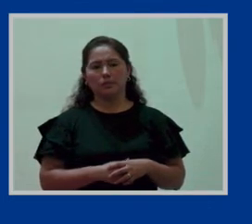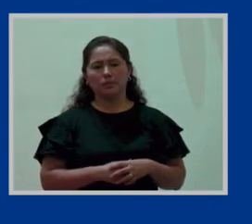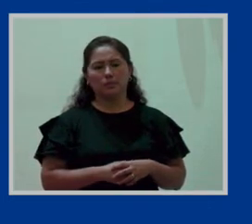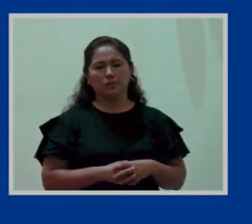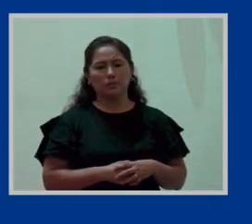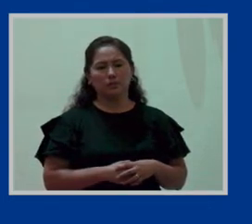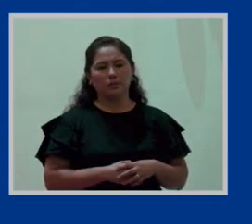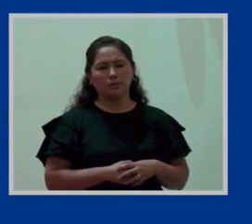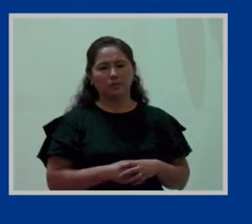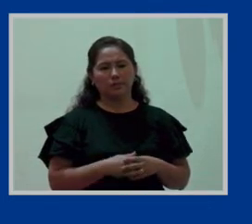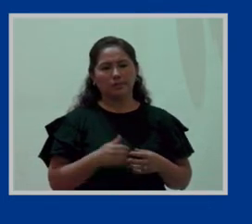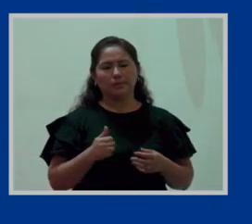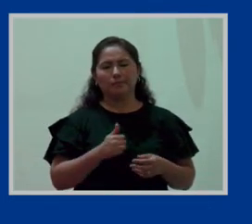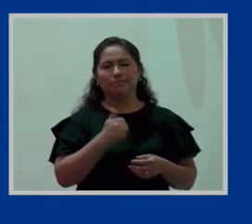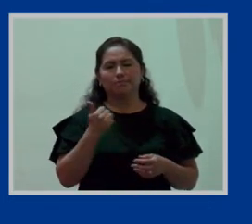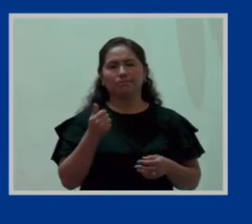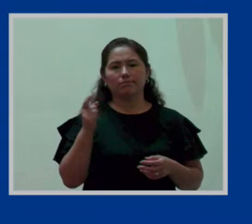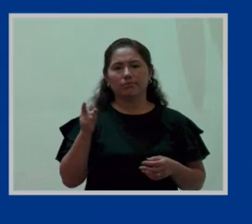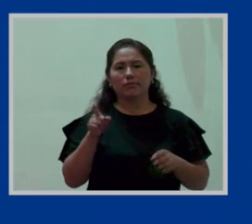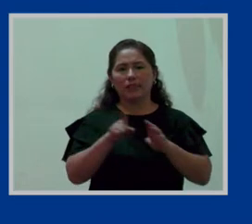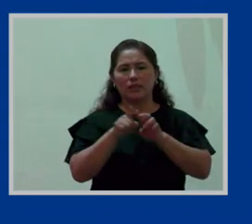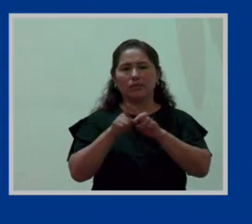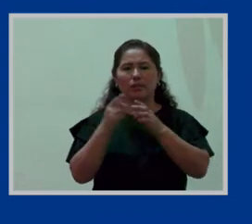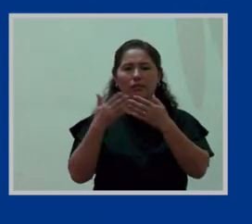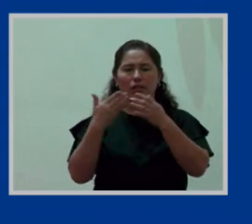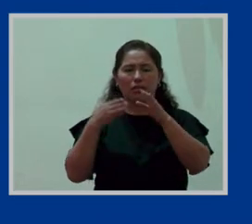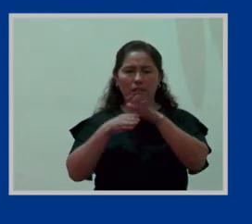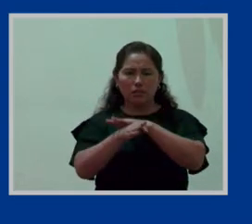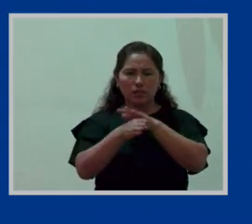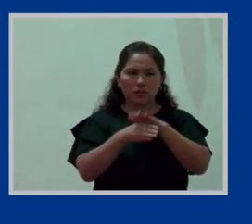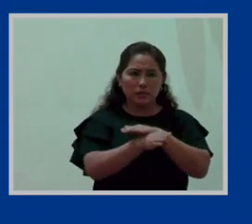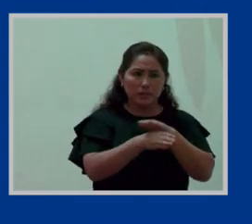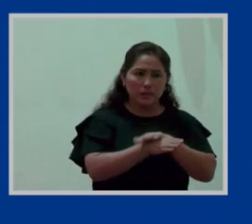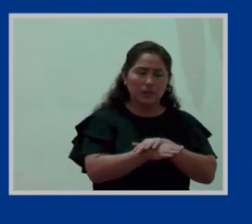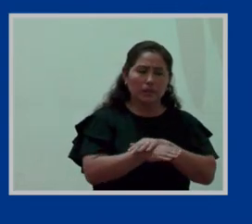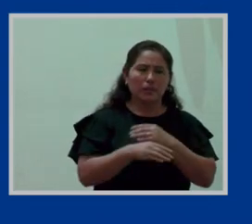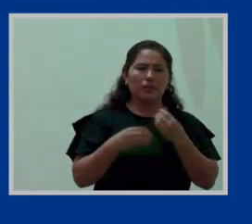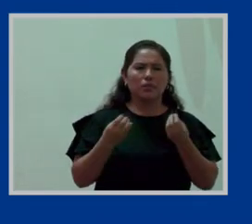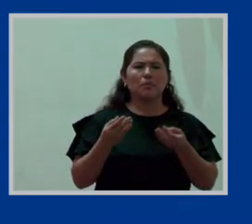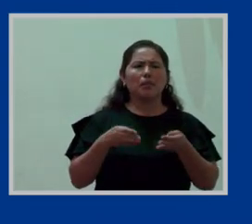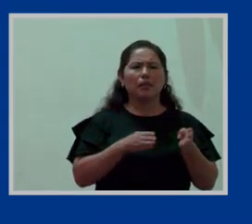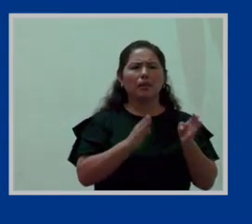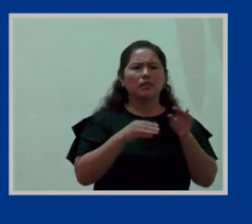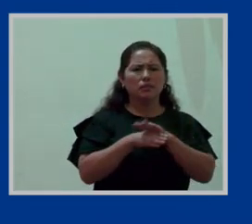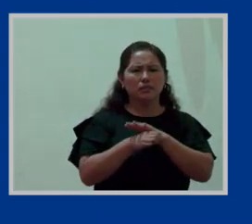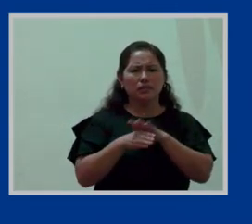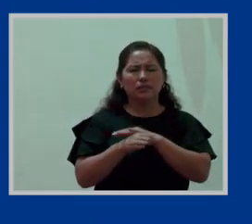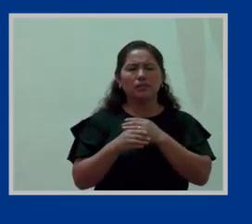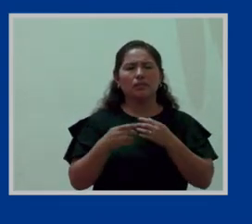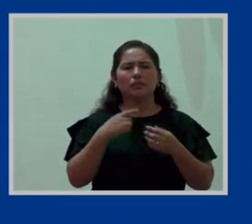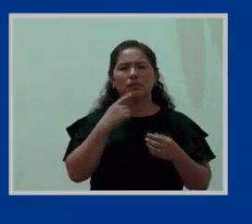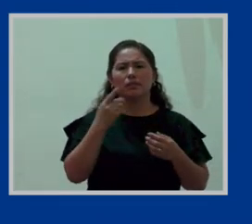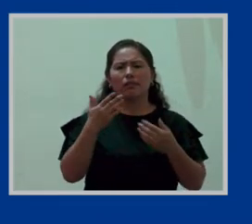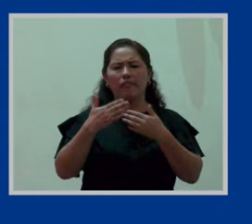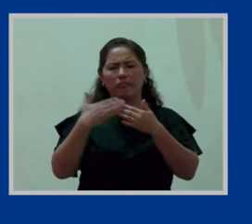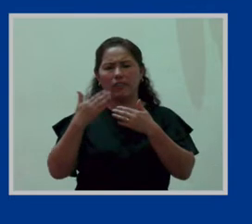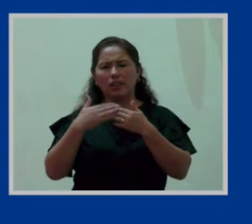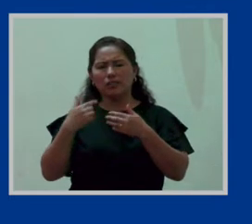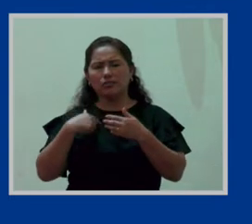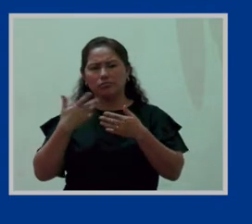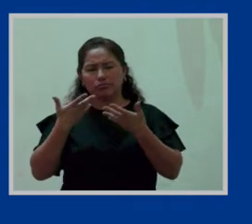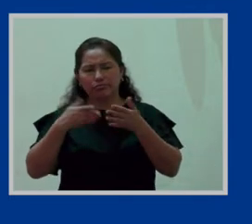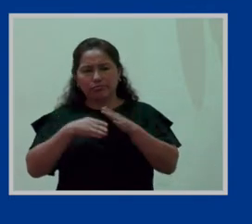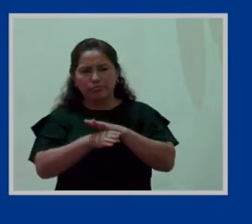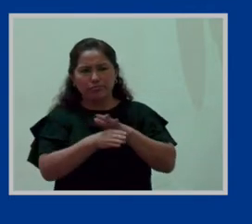Por otro lado, la accesibilidad. ¿De qué manera accesible? Es decir, que esté ubicado y de fácil ubicación.